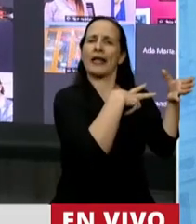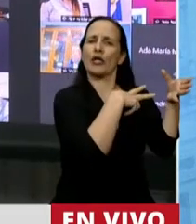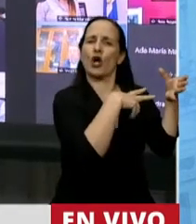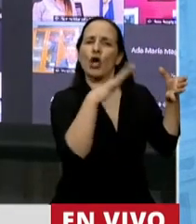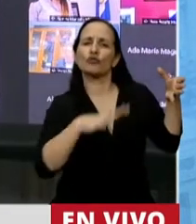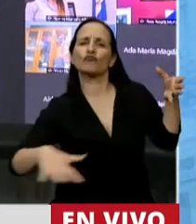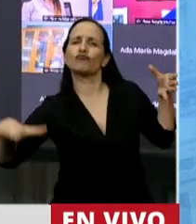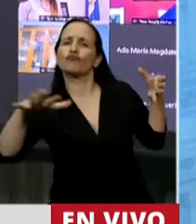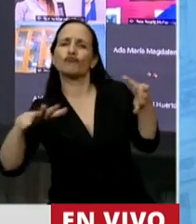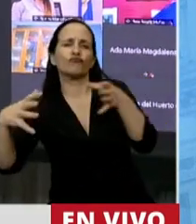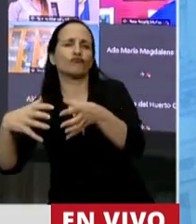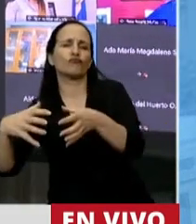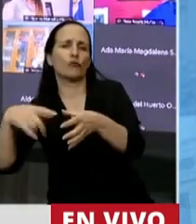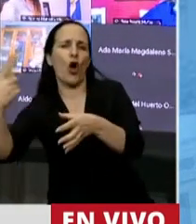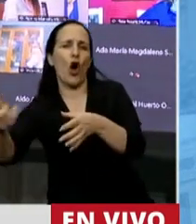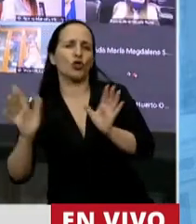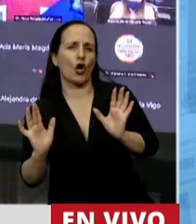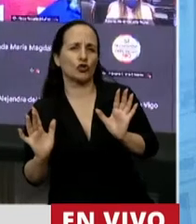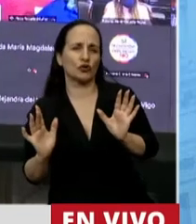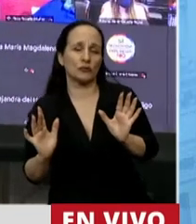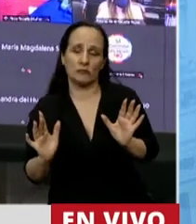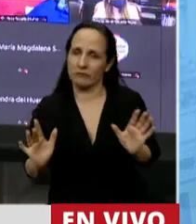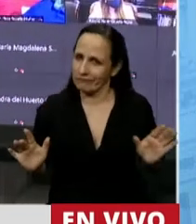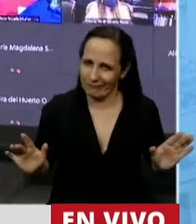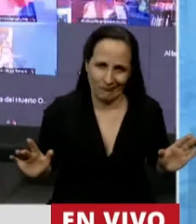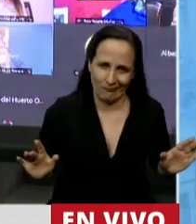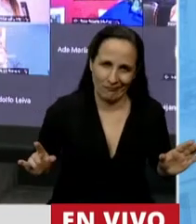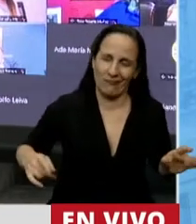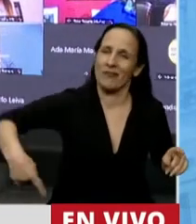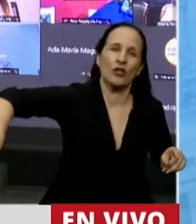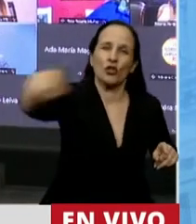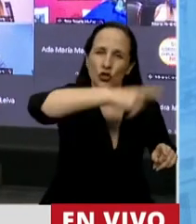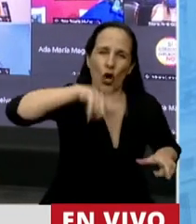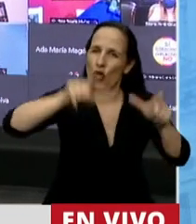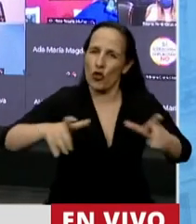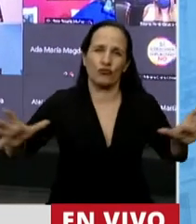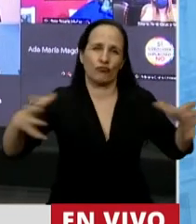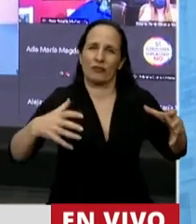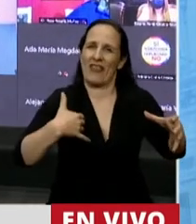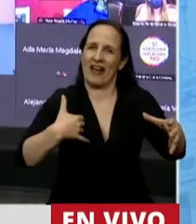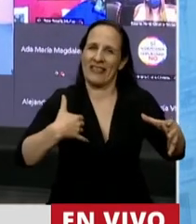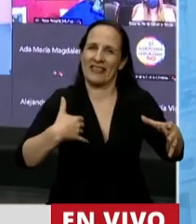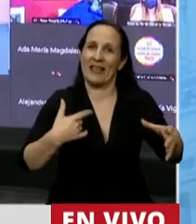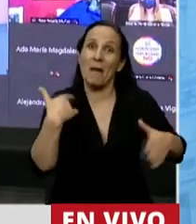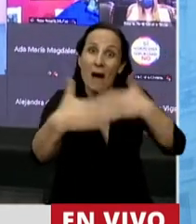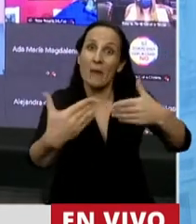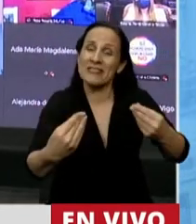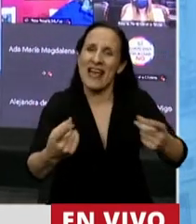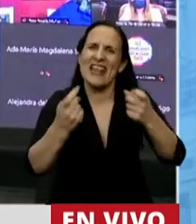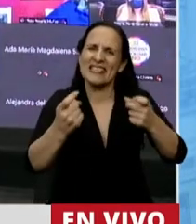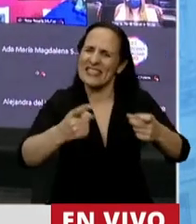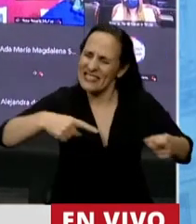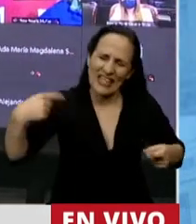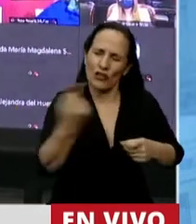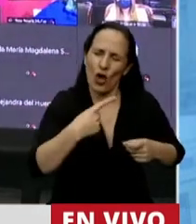otro lado están otra Argentina. Señores, somos todos argentinos y para salir hacia adelante necesitamos abrazarnos